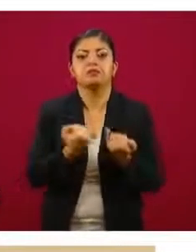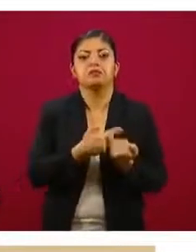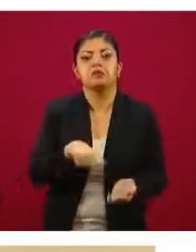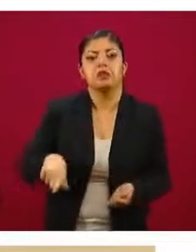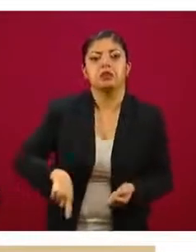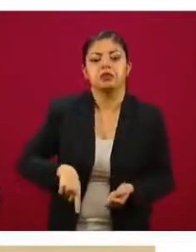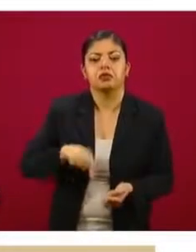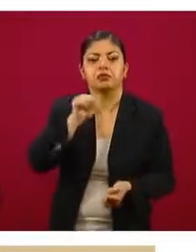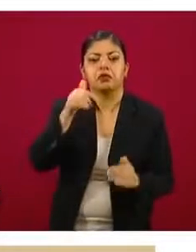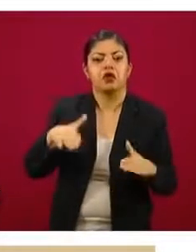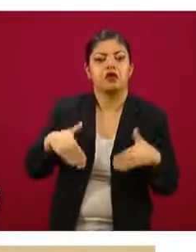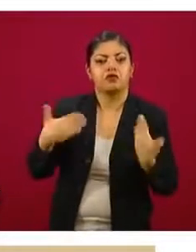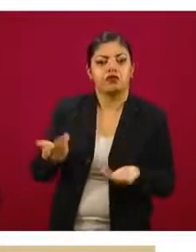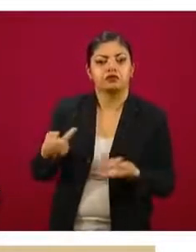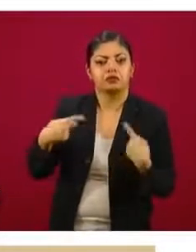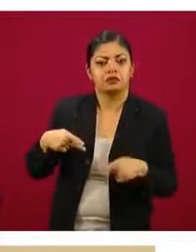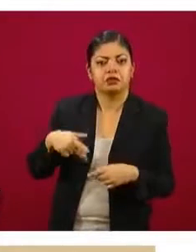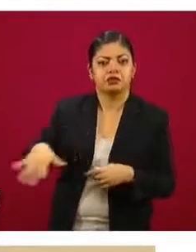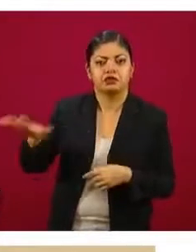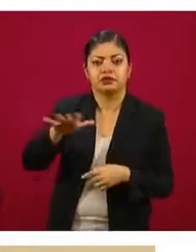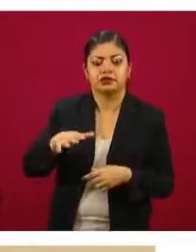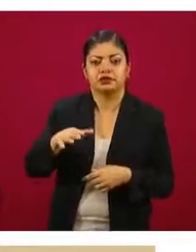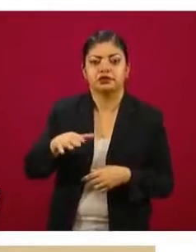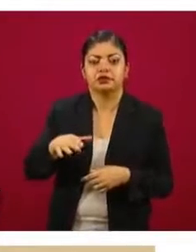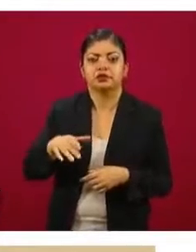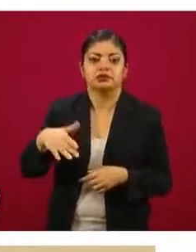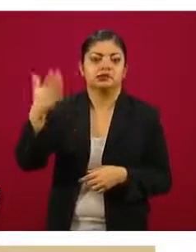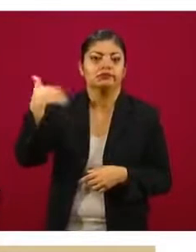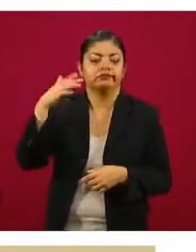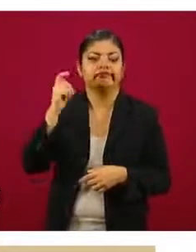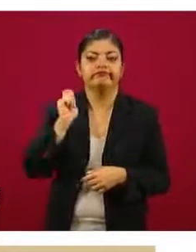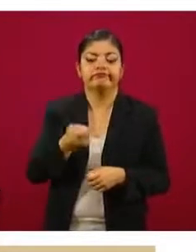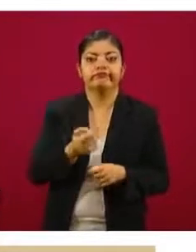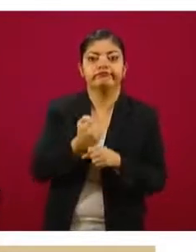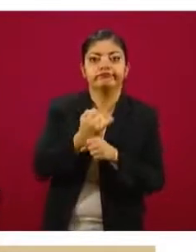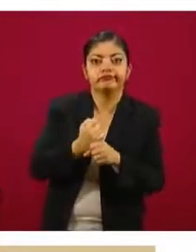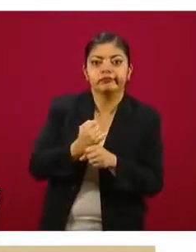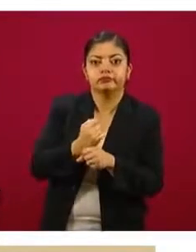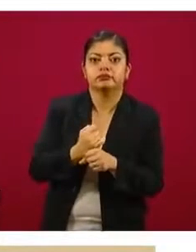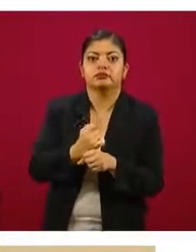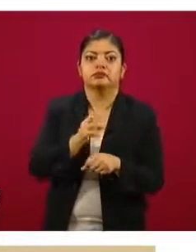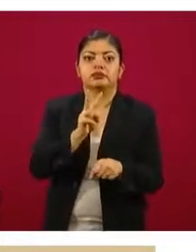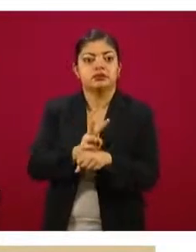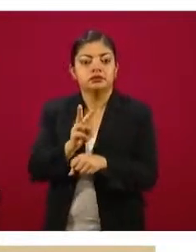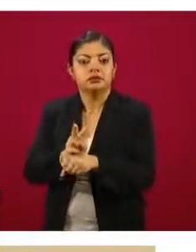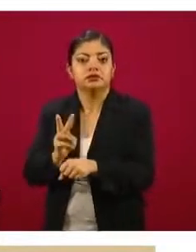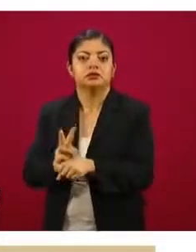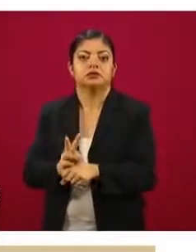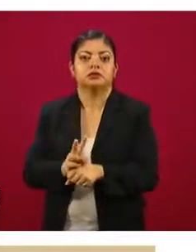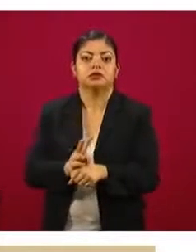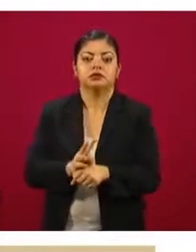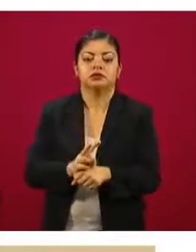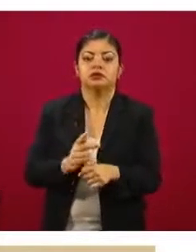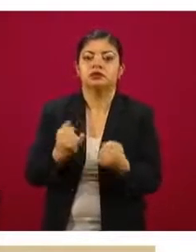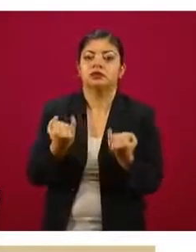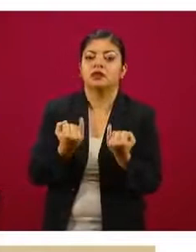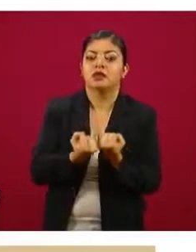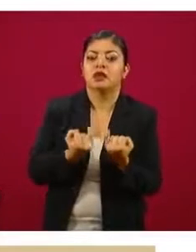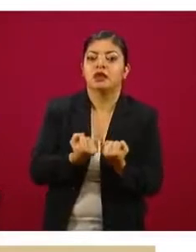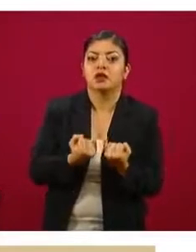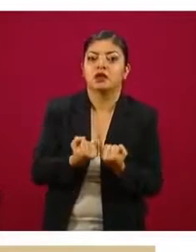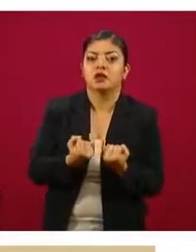los ciudadanos y entonces todo tenía que ser a partir de supervisiones y con un criterio más bien de